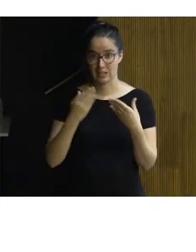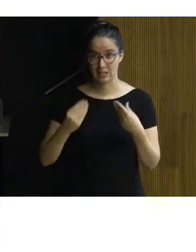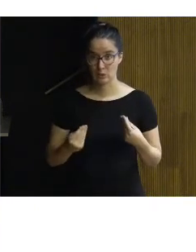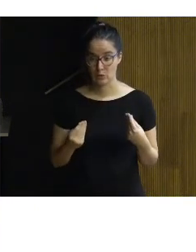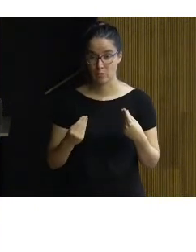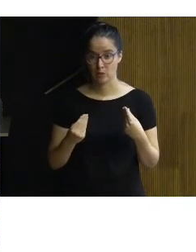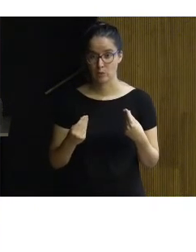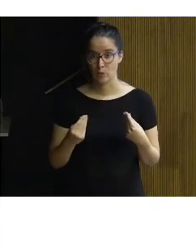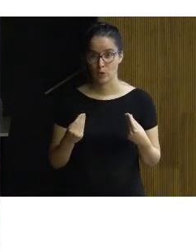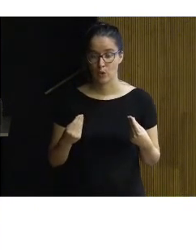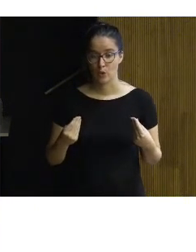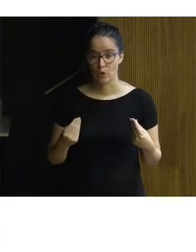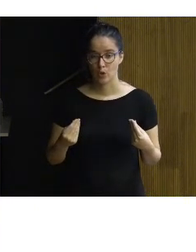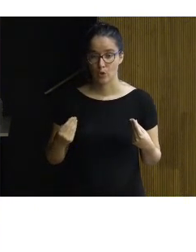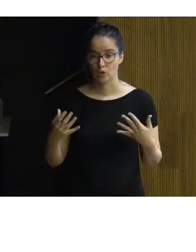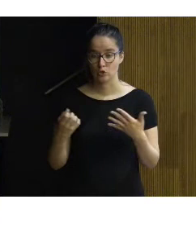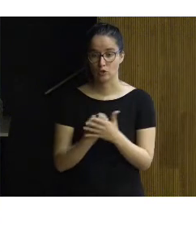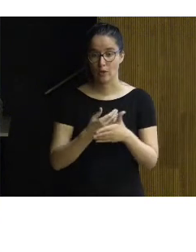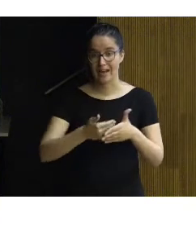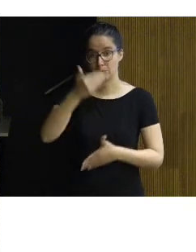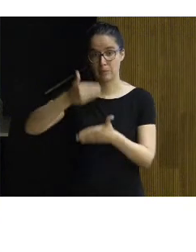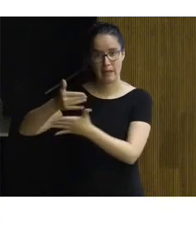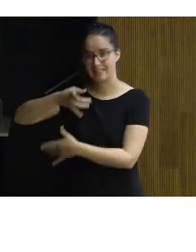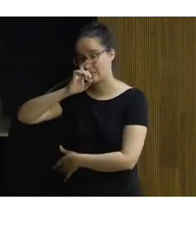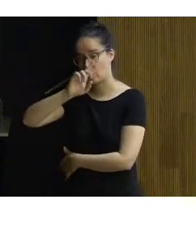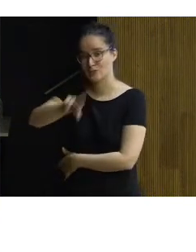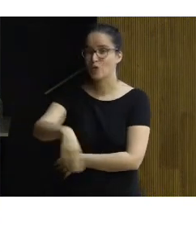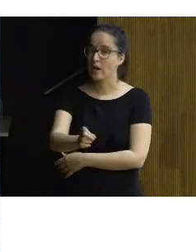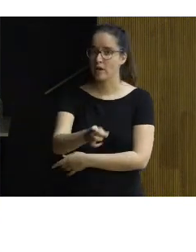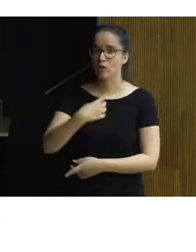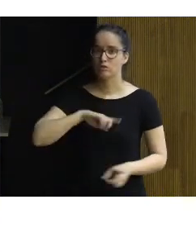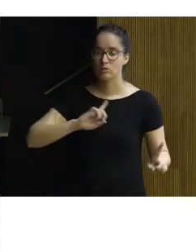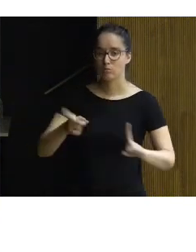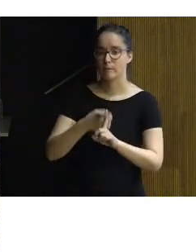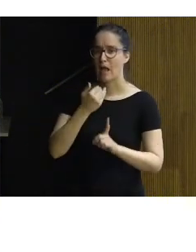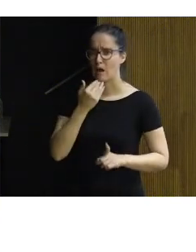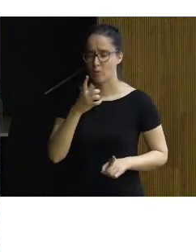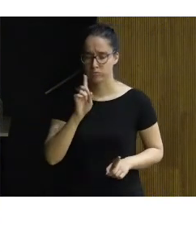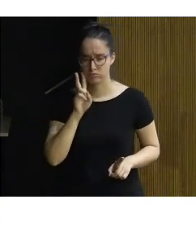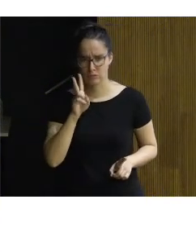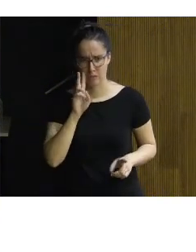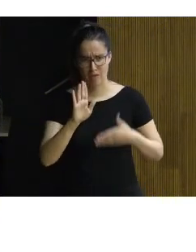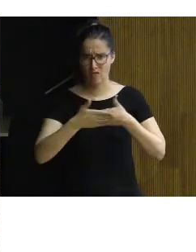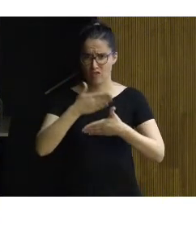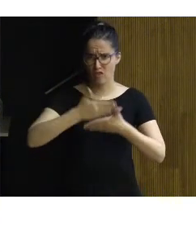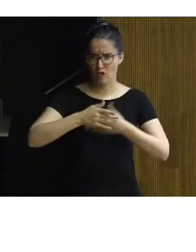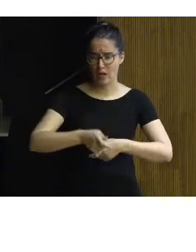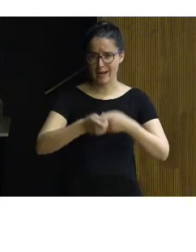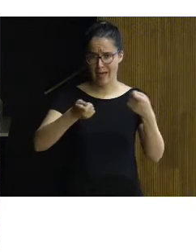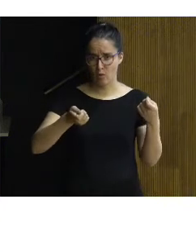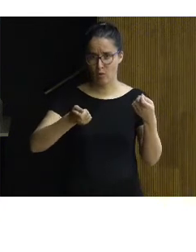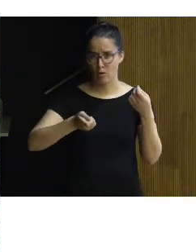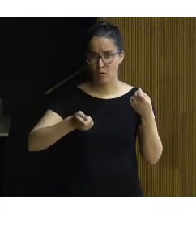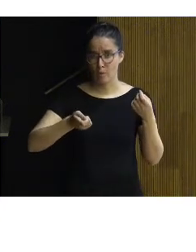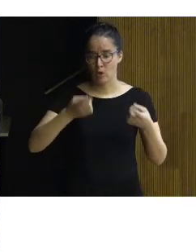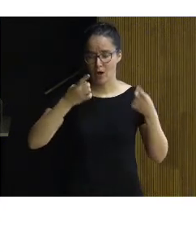no todas eran no todas las paredes eran antiguas incluso nosotros habíamos detectado algún hueco que había sido cerrado pero es que nos encontrábamos